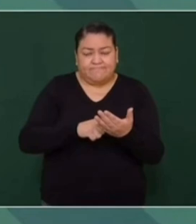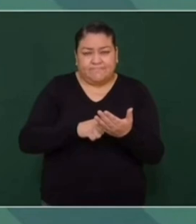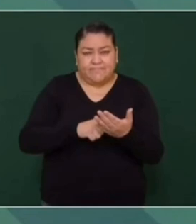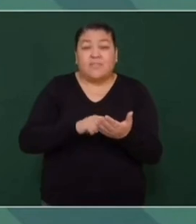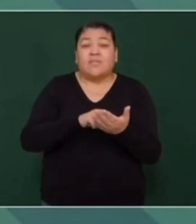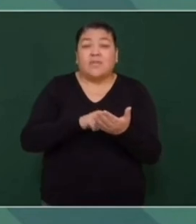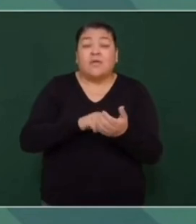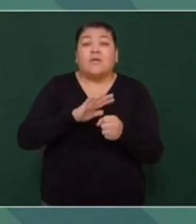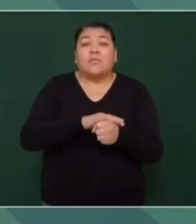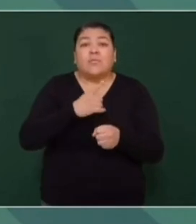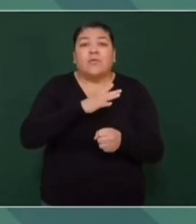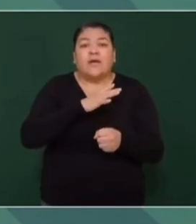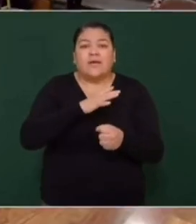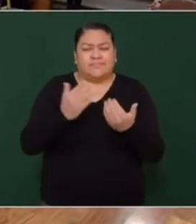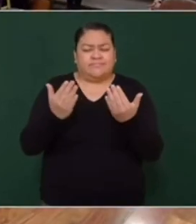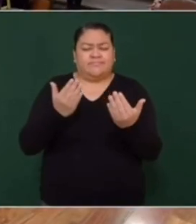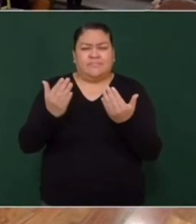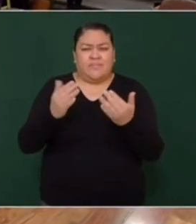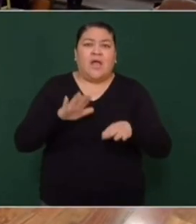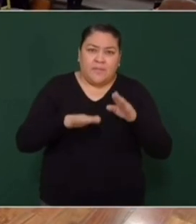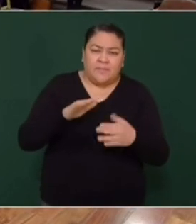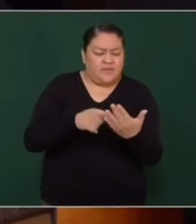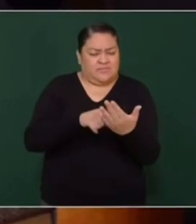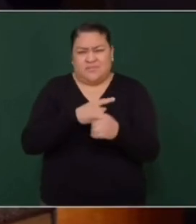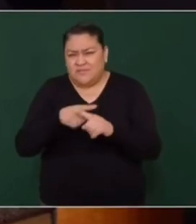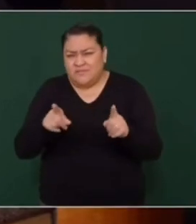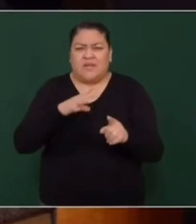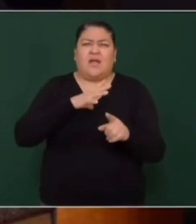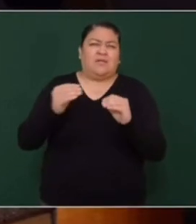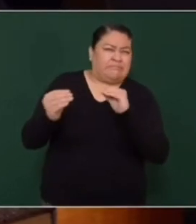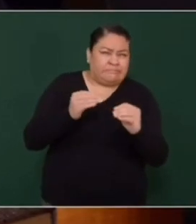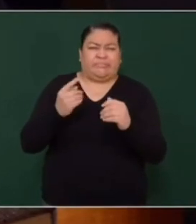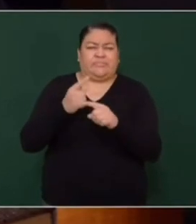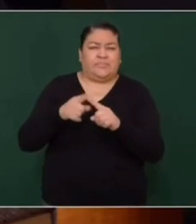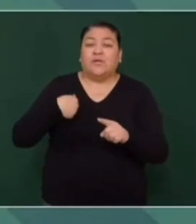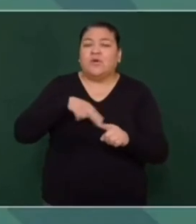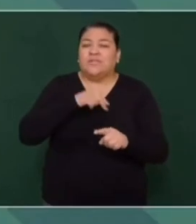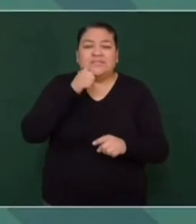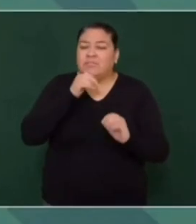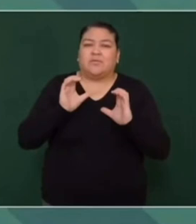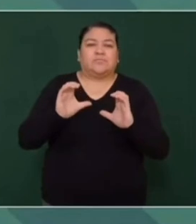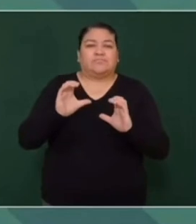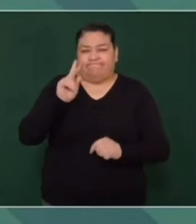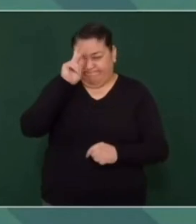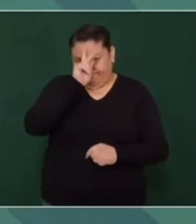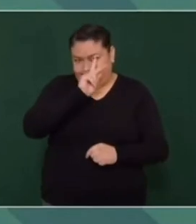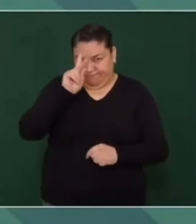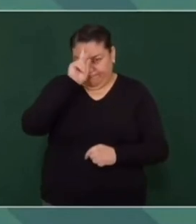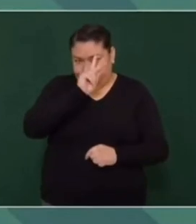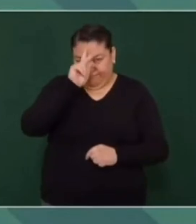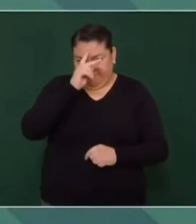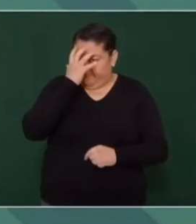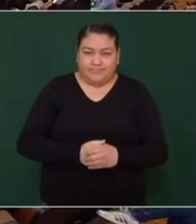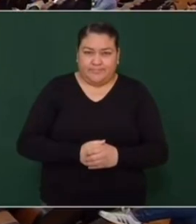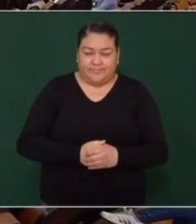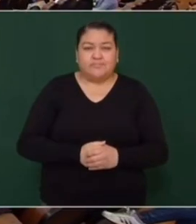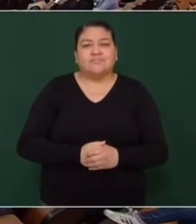diferencias, que son públicas y son notorias, hay confrontaciones y hay que actuar con mucha responsabilidad.